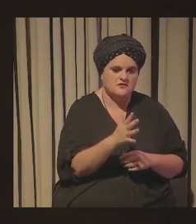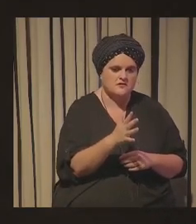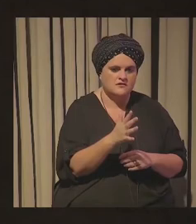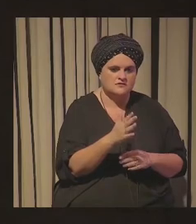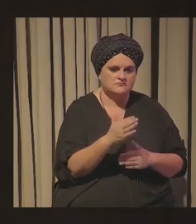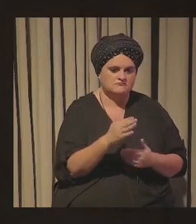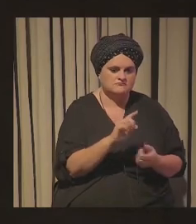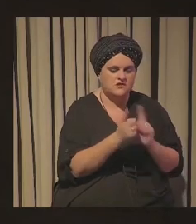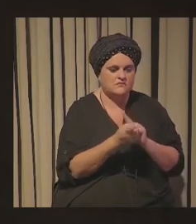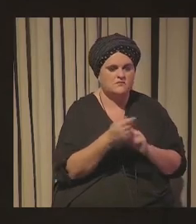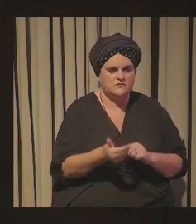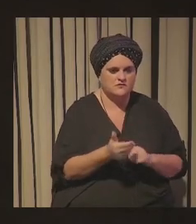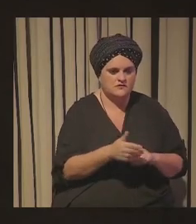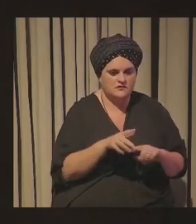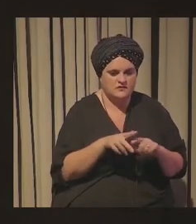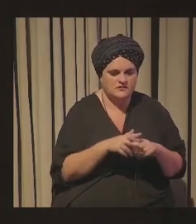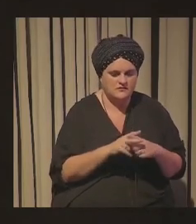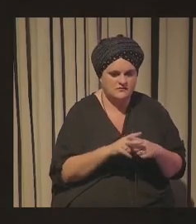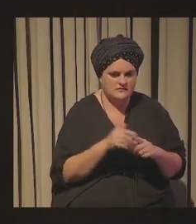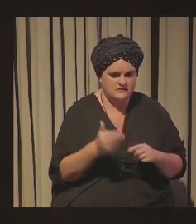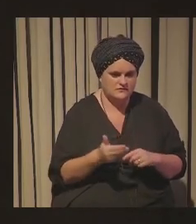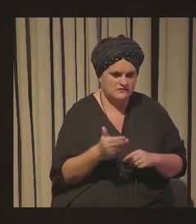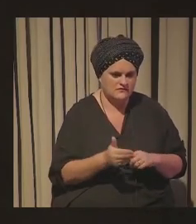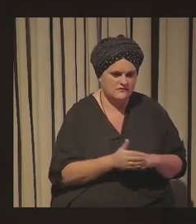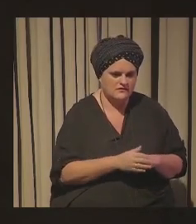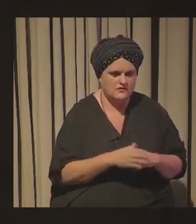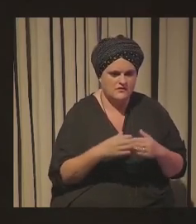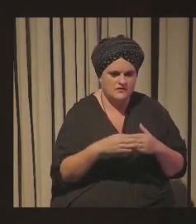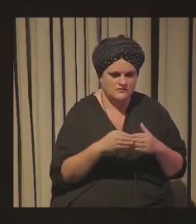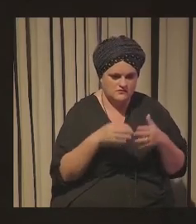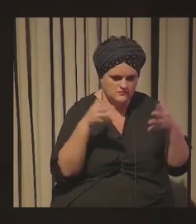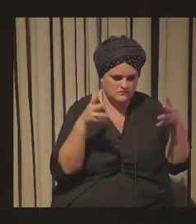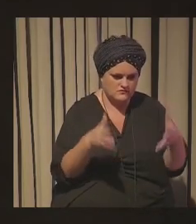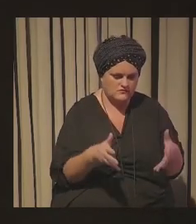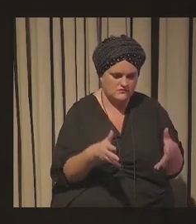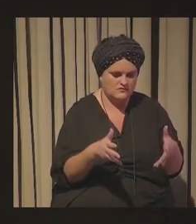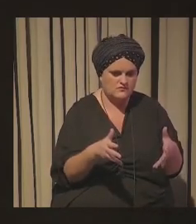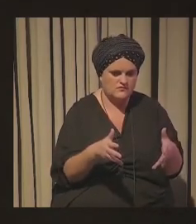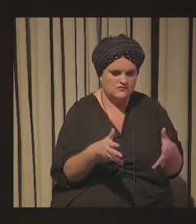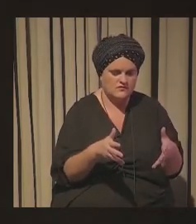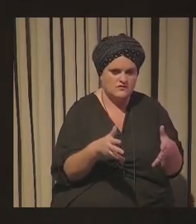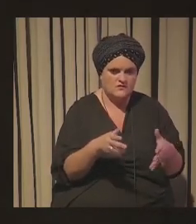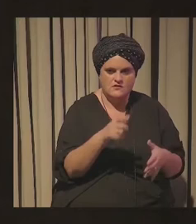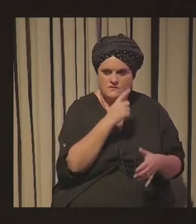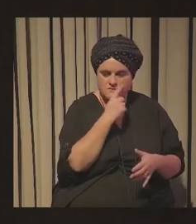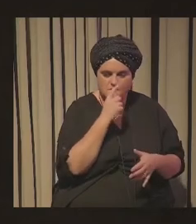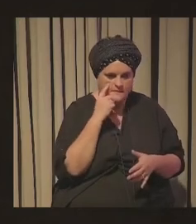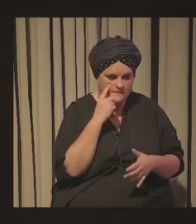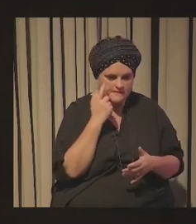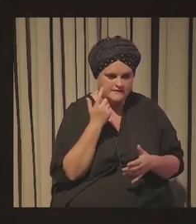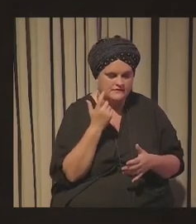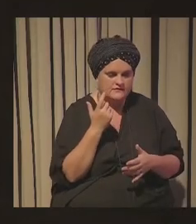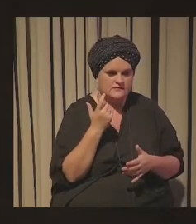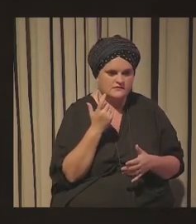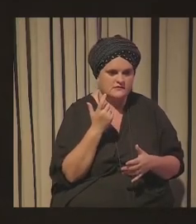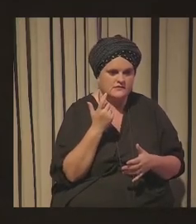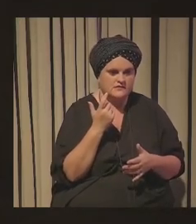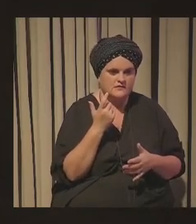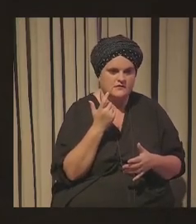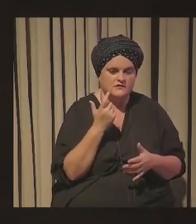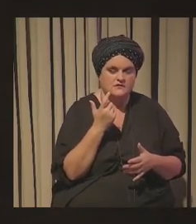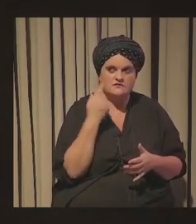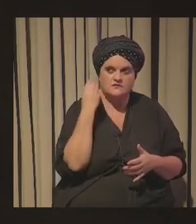herramientas que vienen centradas en el usuario en exprimir tendencias en hacer vigilancia en plasmar eso en escenarios